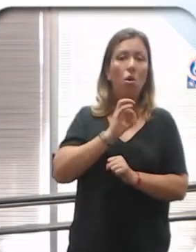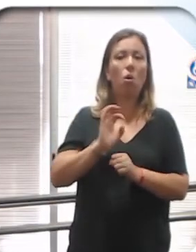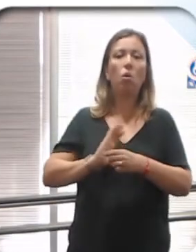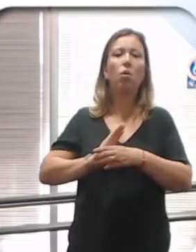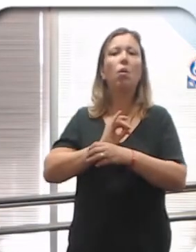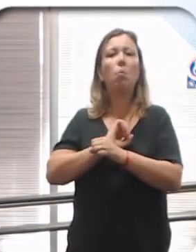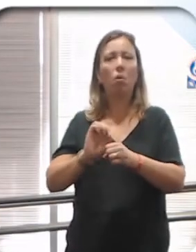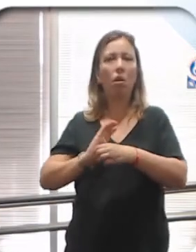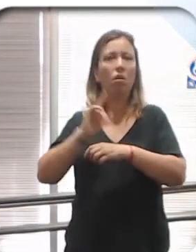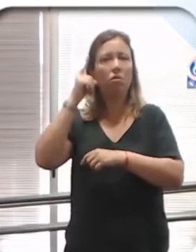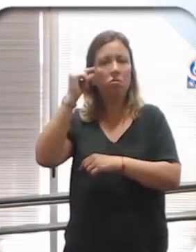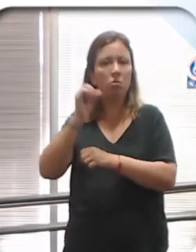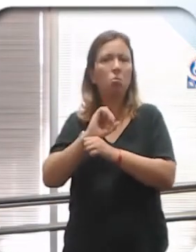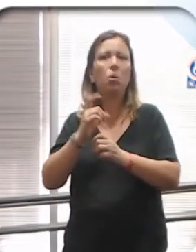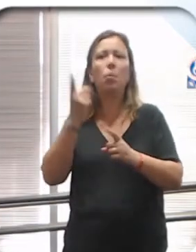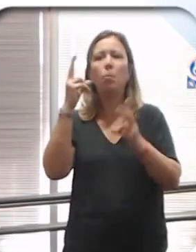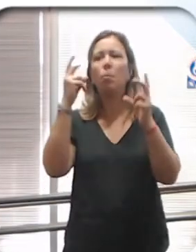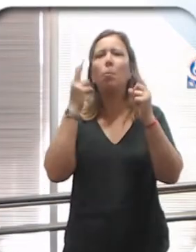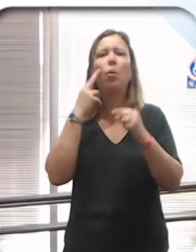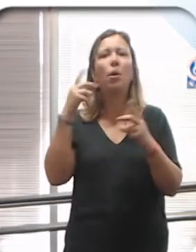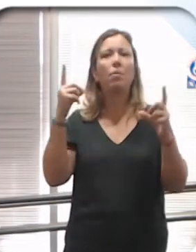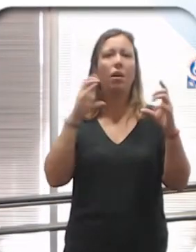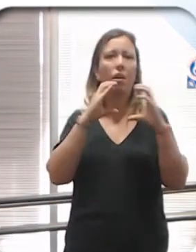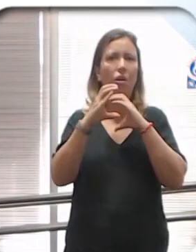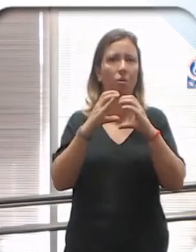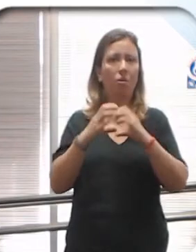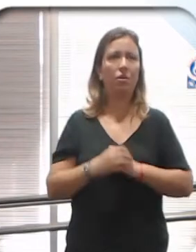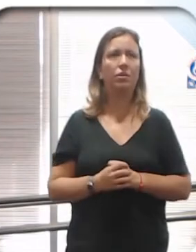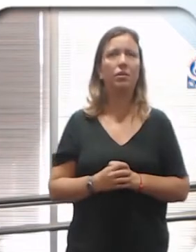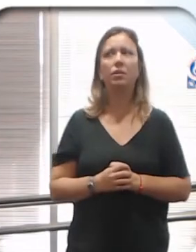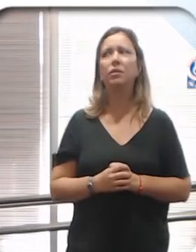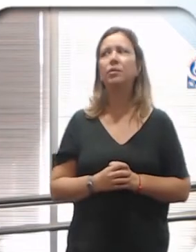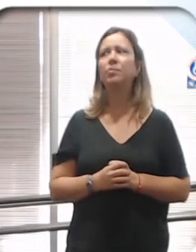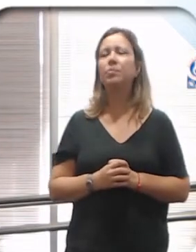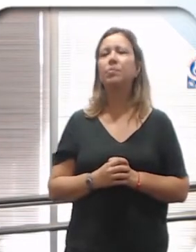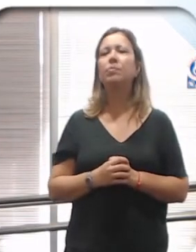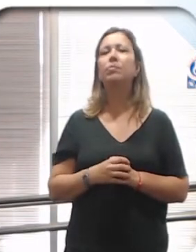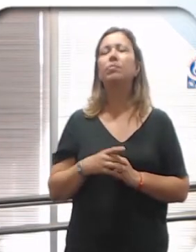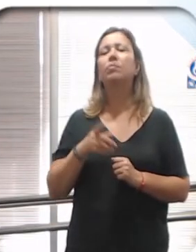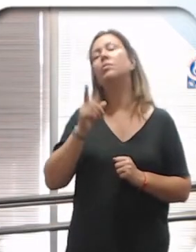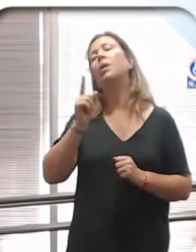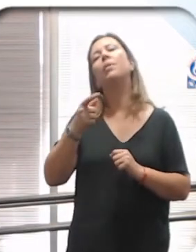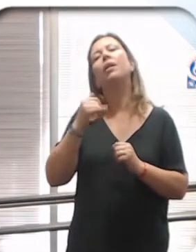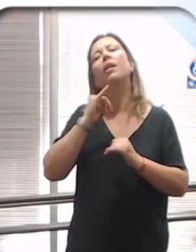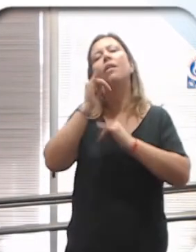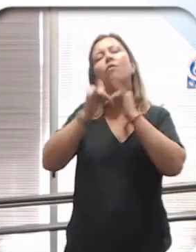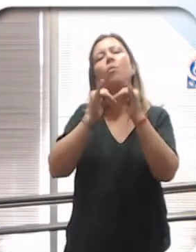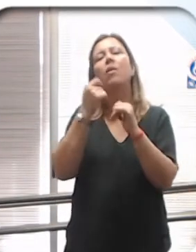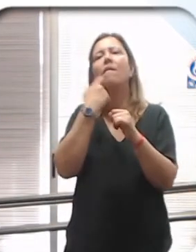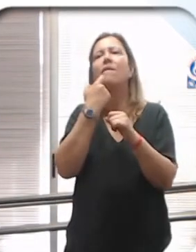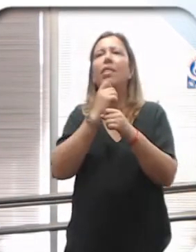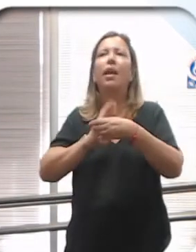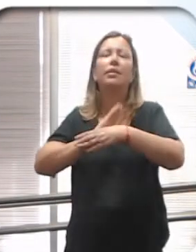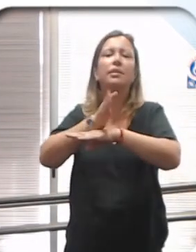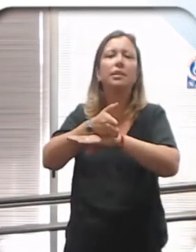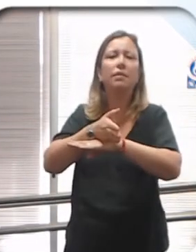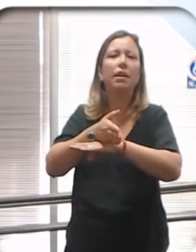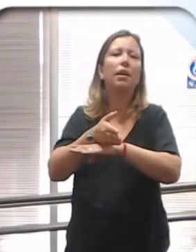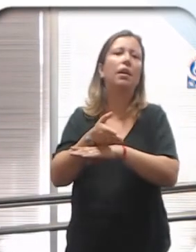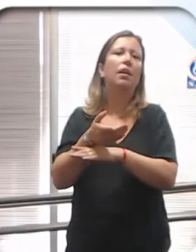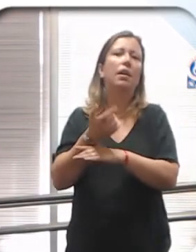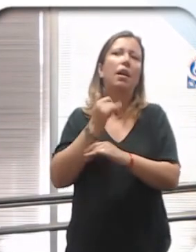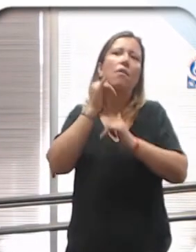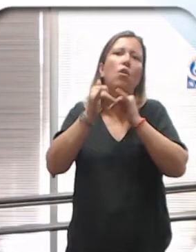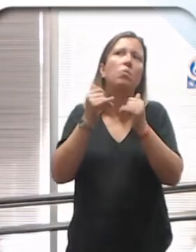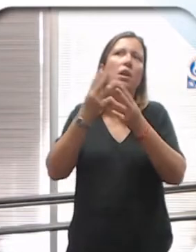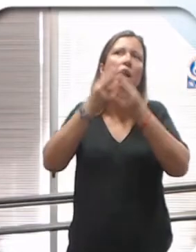imposibilizando así la comunicación. Lo vi, acá tenemos a Flavia Divina. Y de información, por falta de accesibilidad, en lo